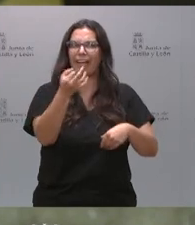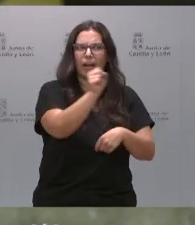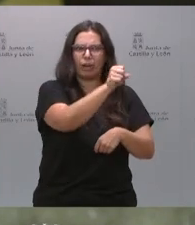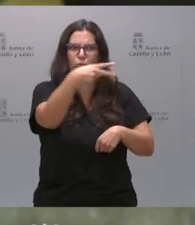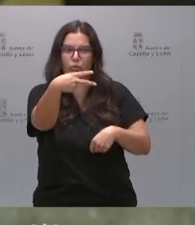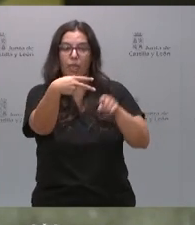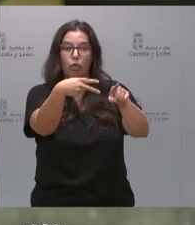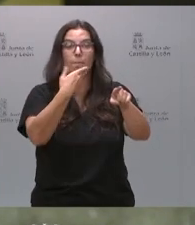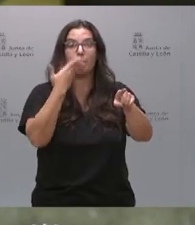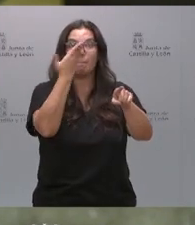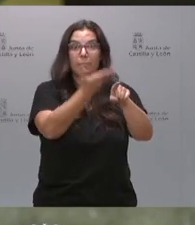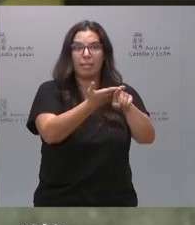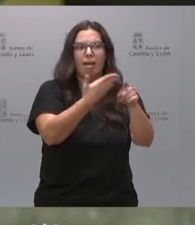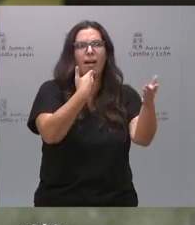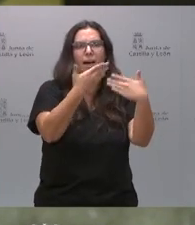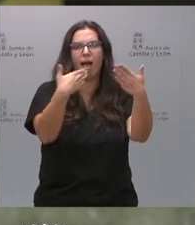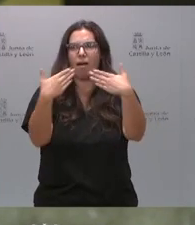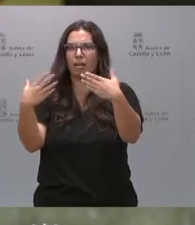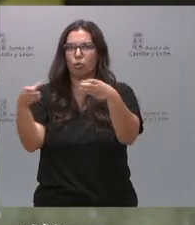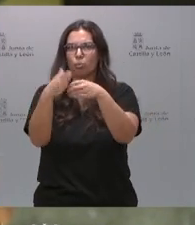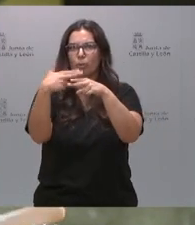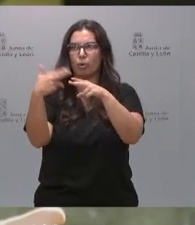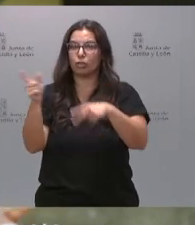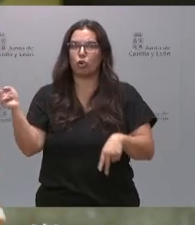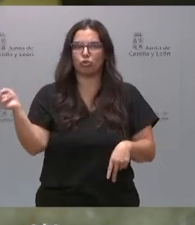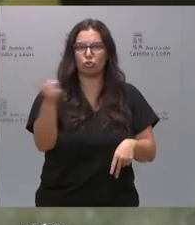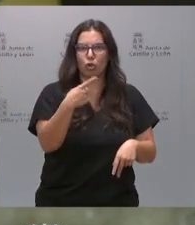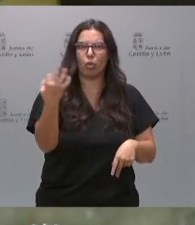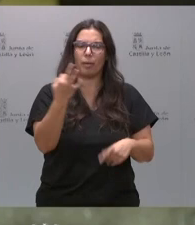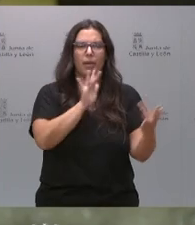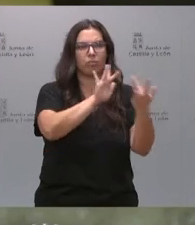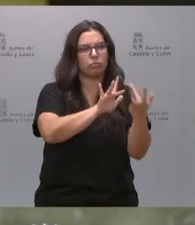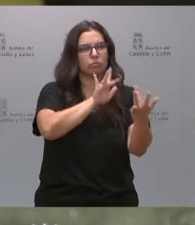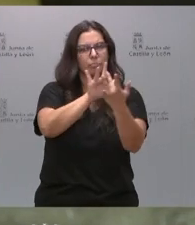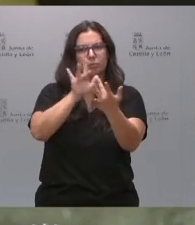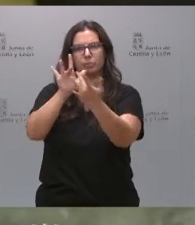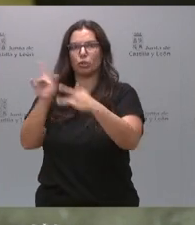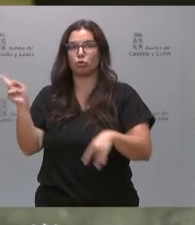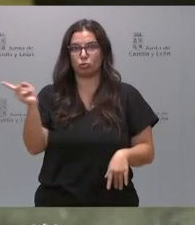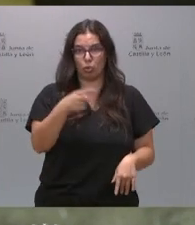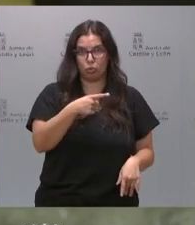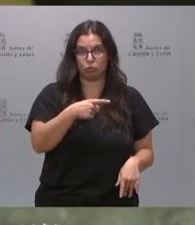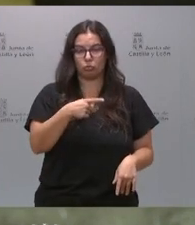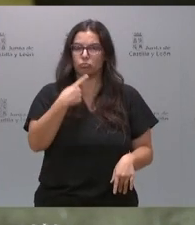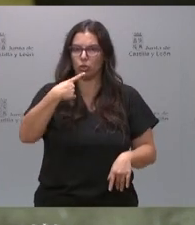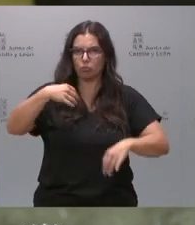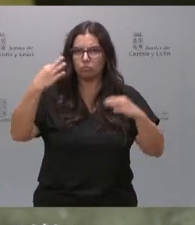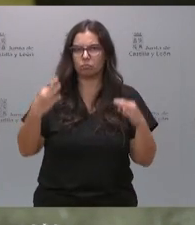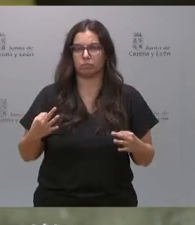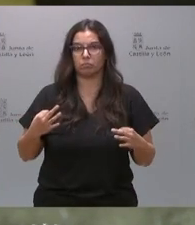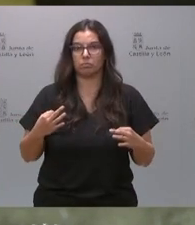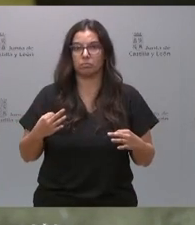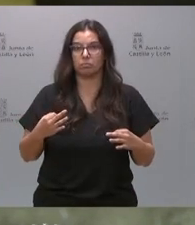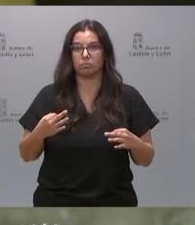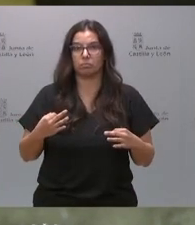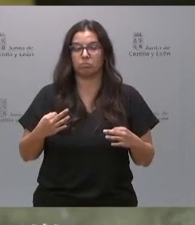dialogáramos con todas las fuerzas políticas, que nos encontráramos con todas las fuerzas políticas. Le puedo garantizar que,